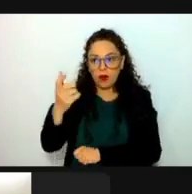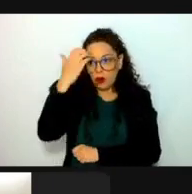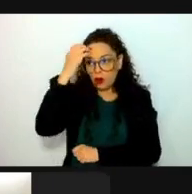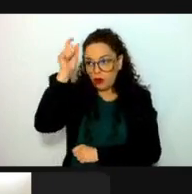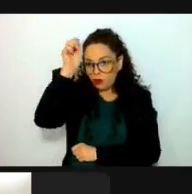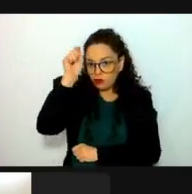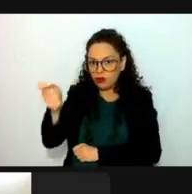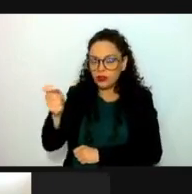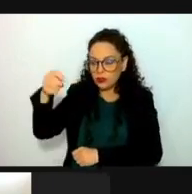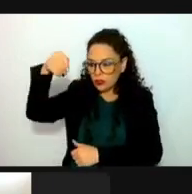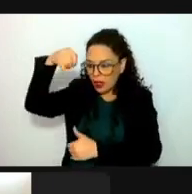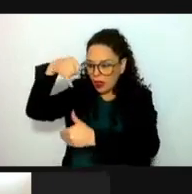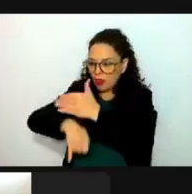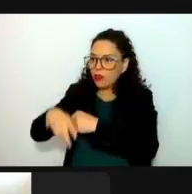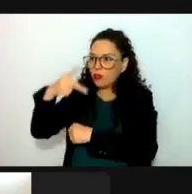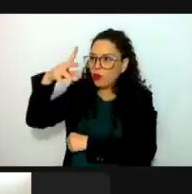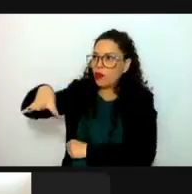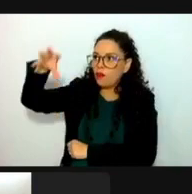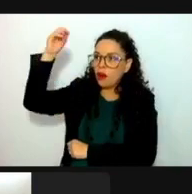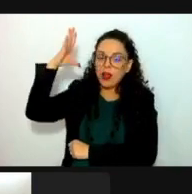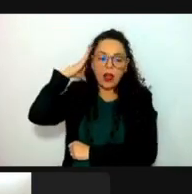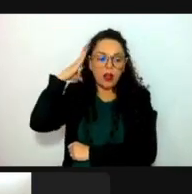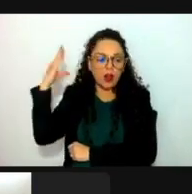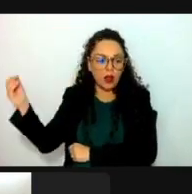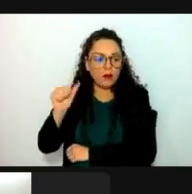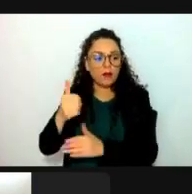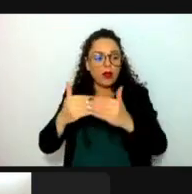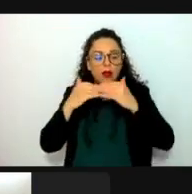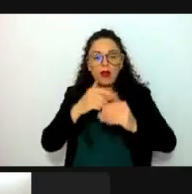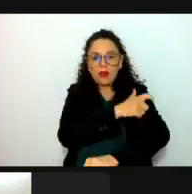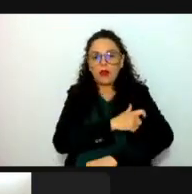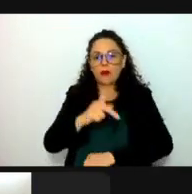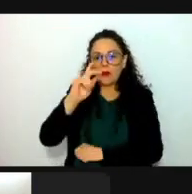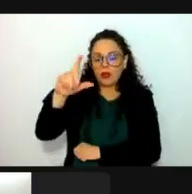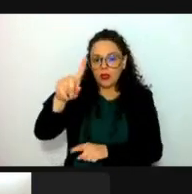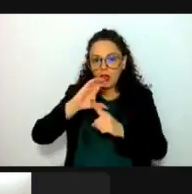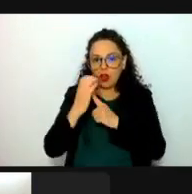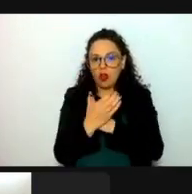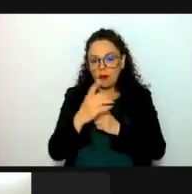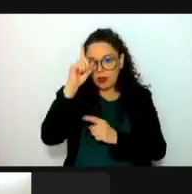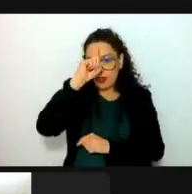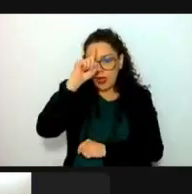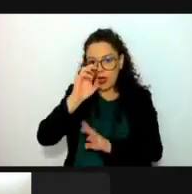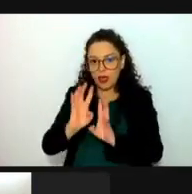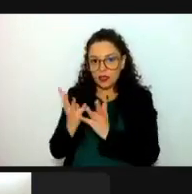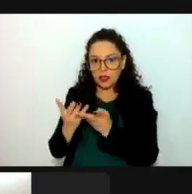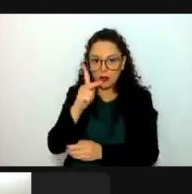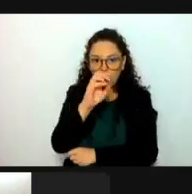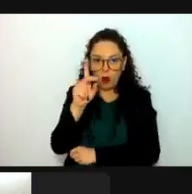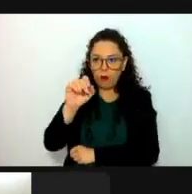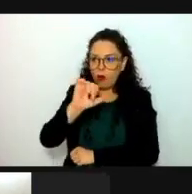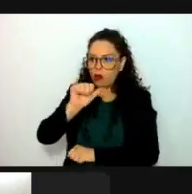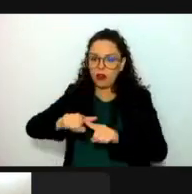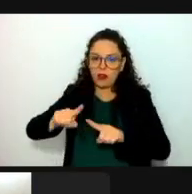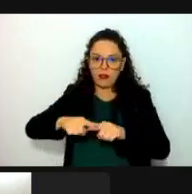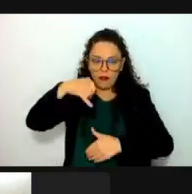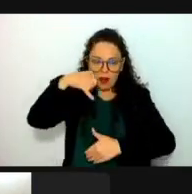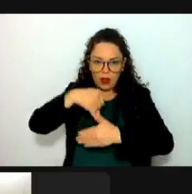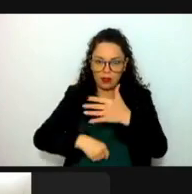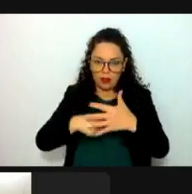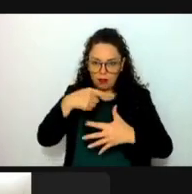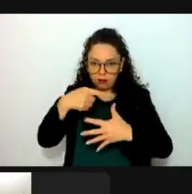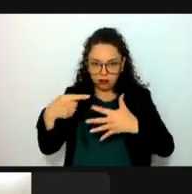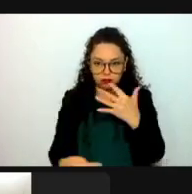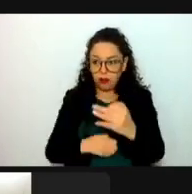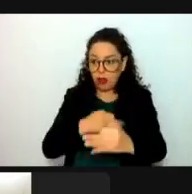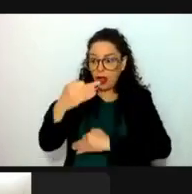También recibió el reconocimiento de protección civil del Comité Asesor del Pucatépetl, entre otros. Finalmente, agradezco a cada uno